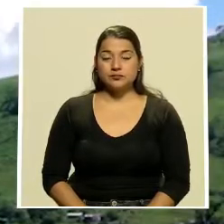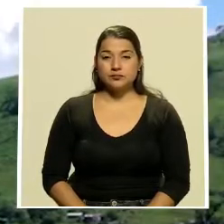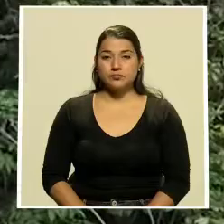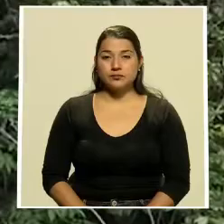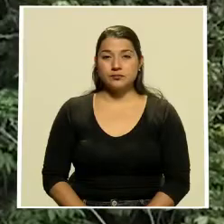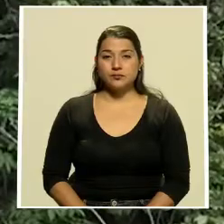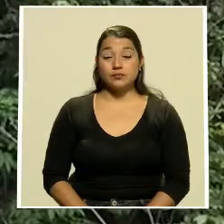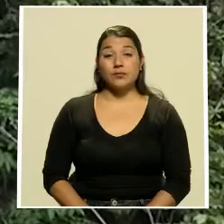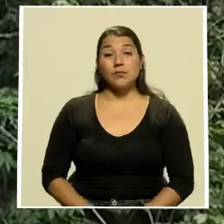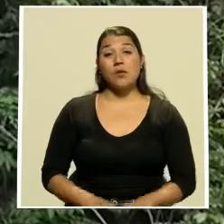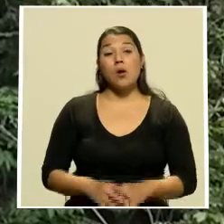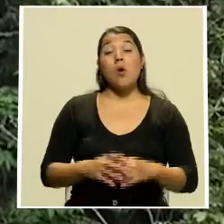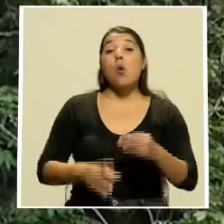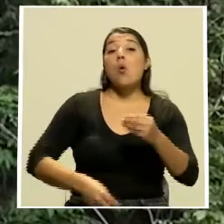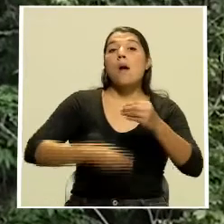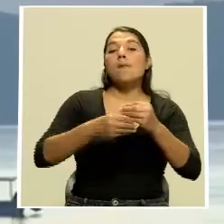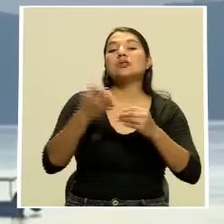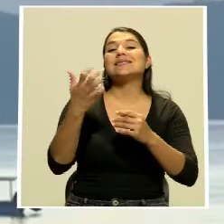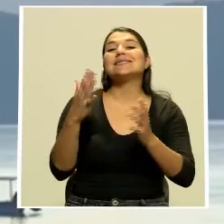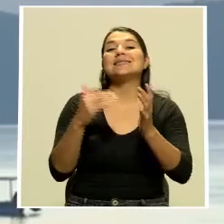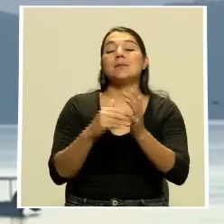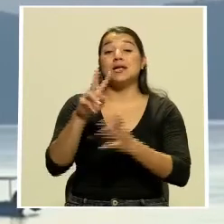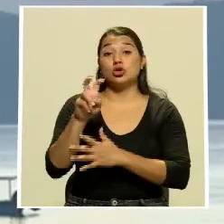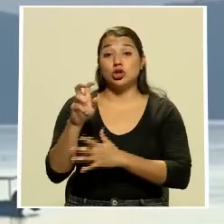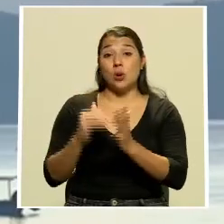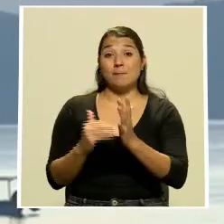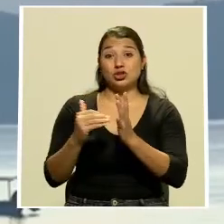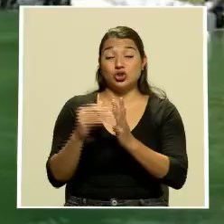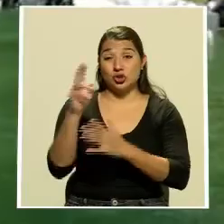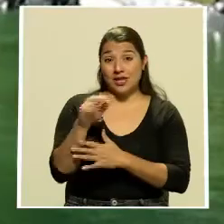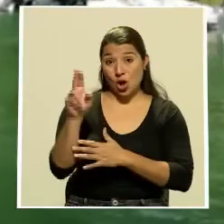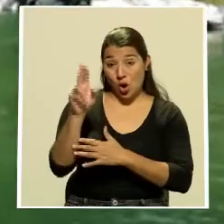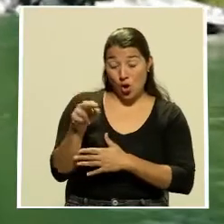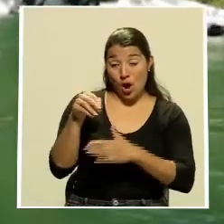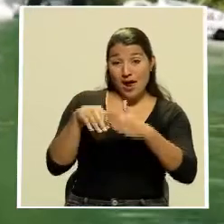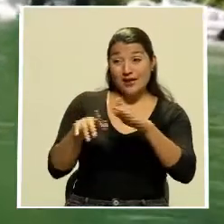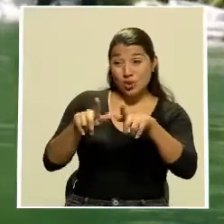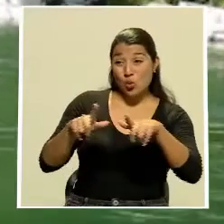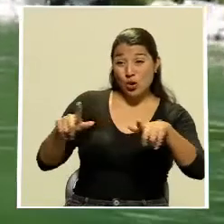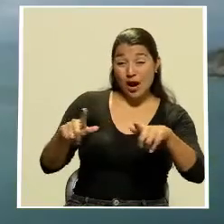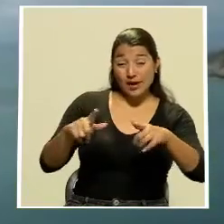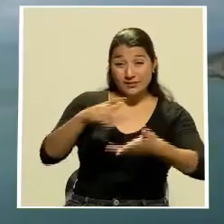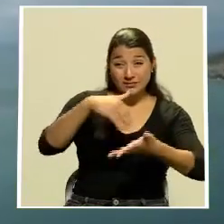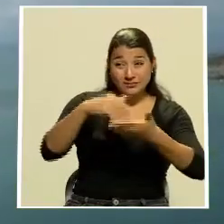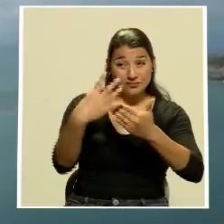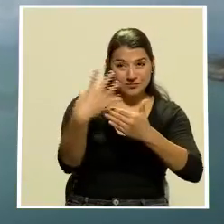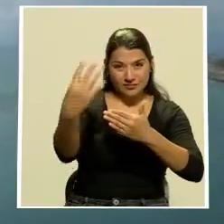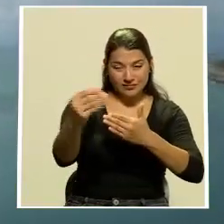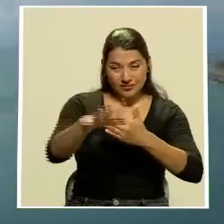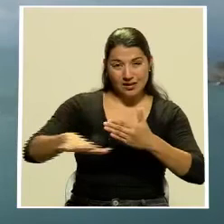Una inyección económica de 15 mil 200 millones de colones en territorios rurales de todo el país